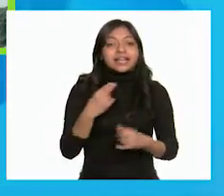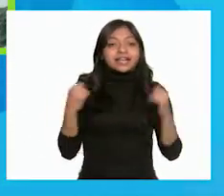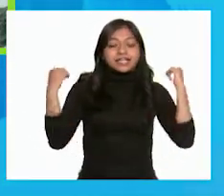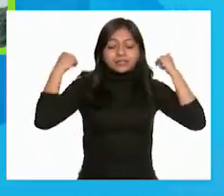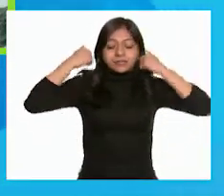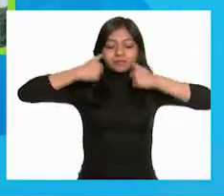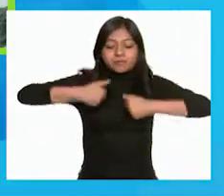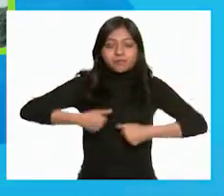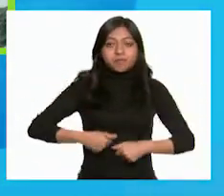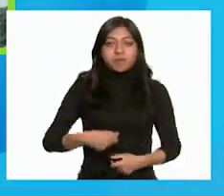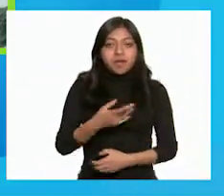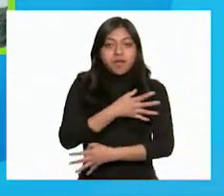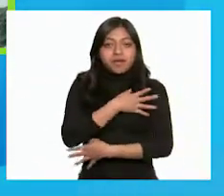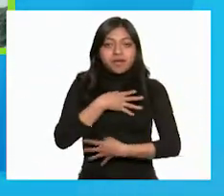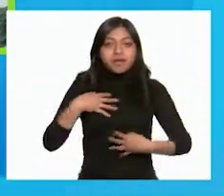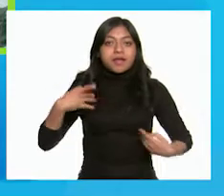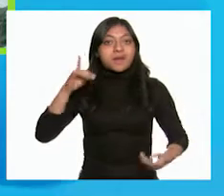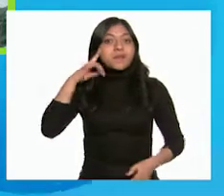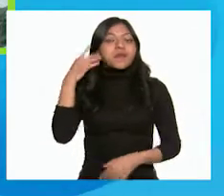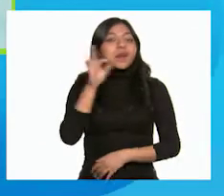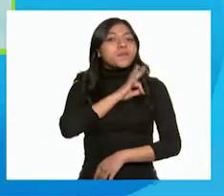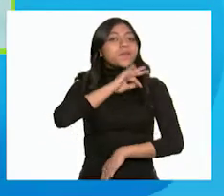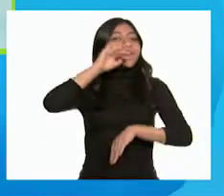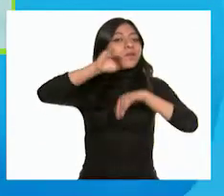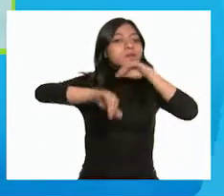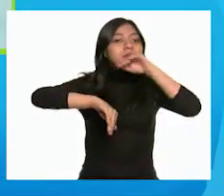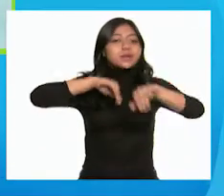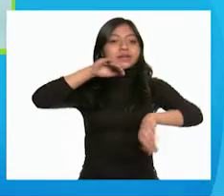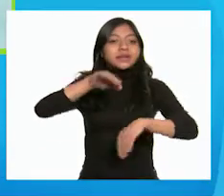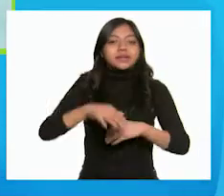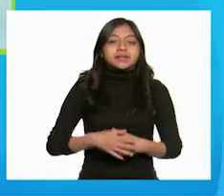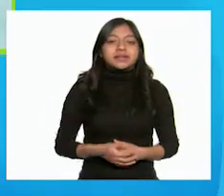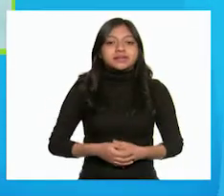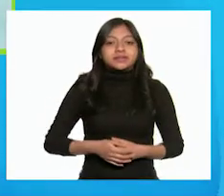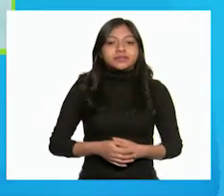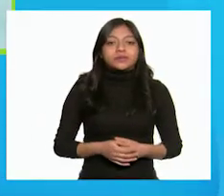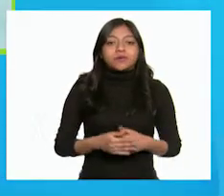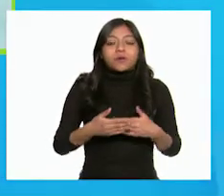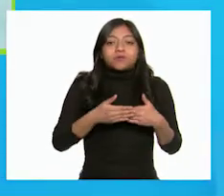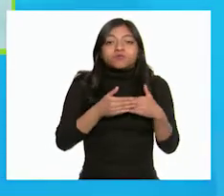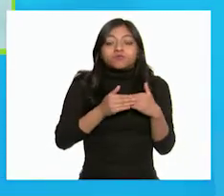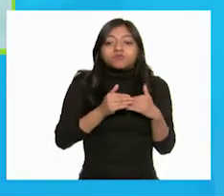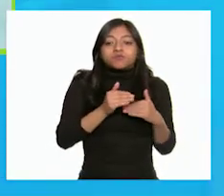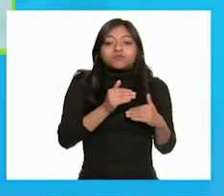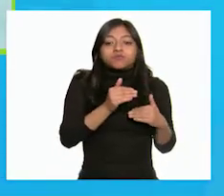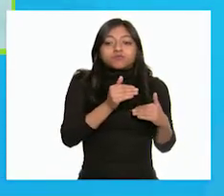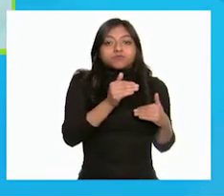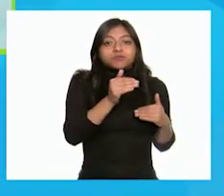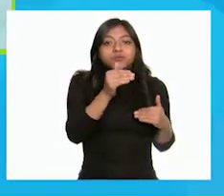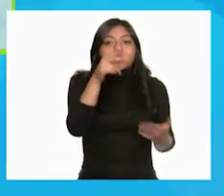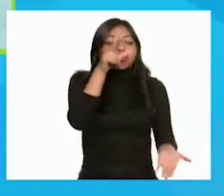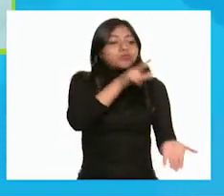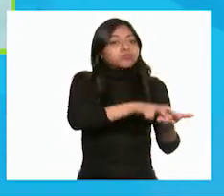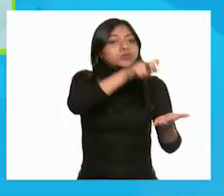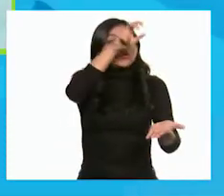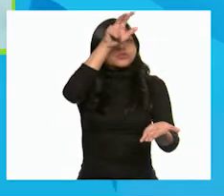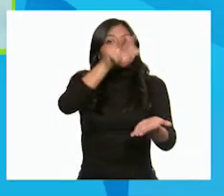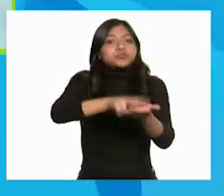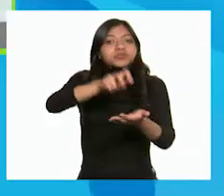traje a rayas para poder nadar. Siguió creciendo y aprendió a saltar.